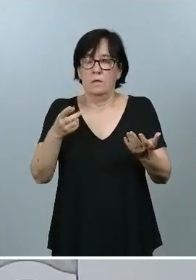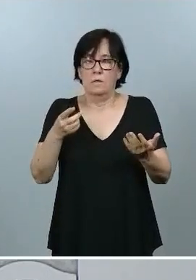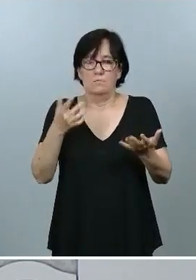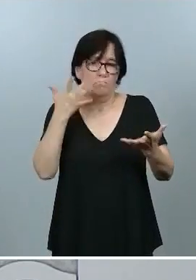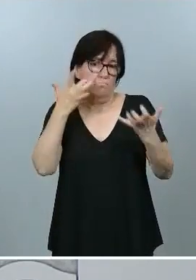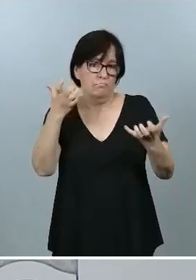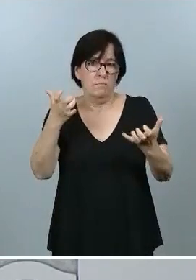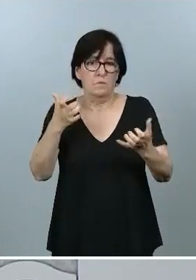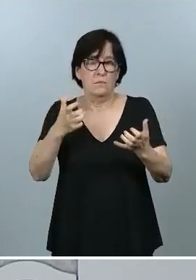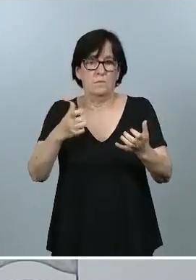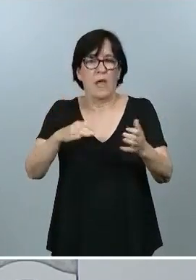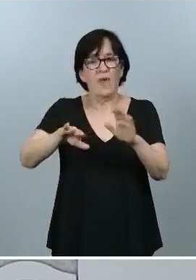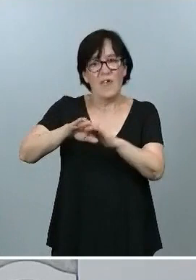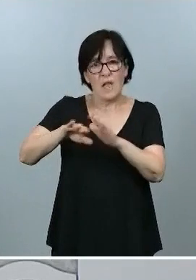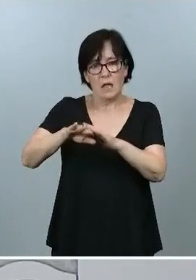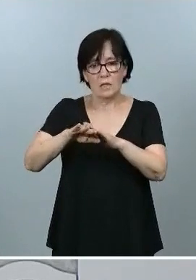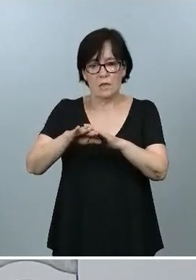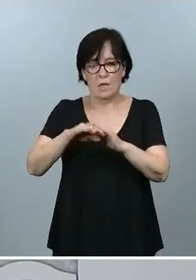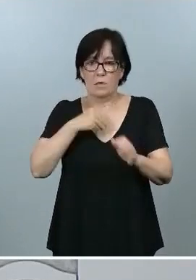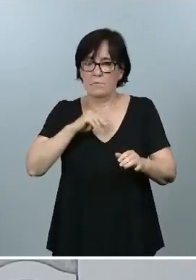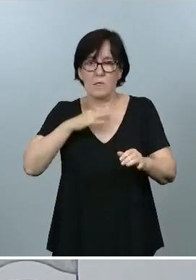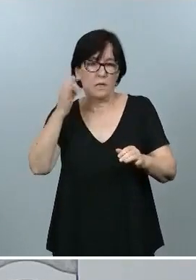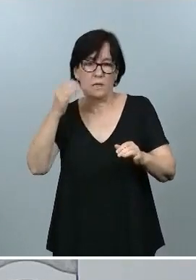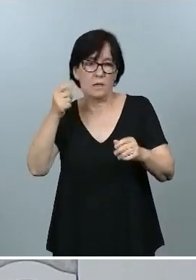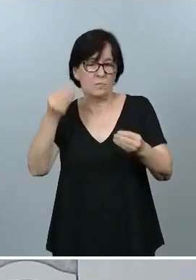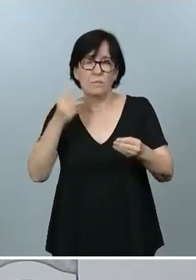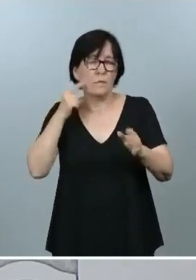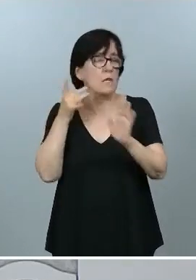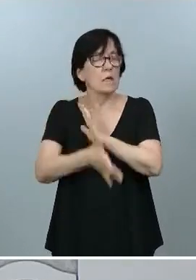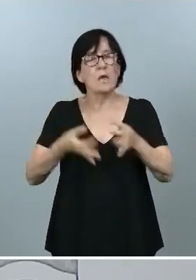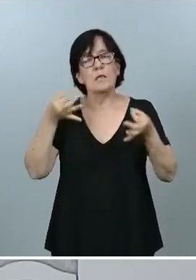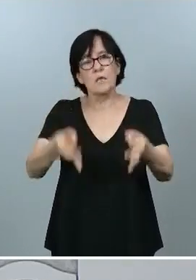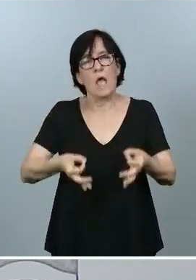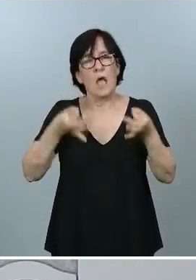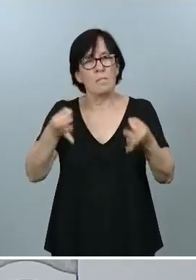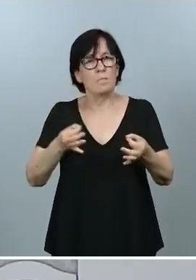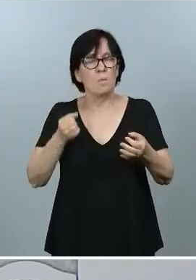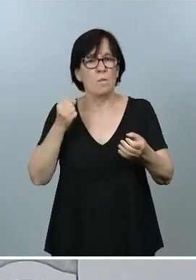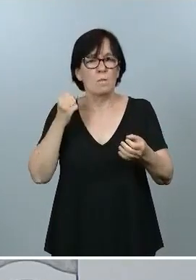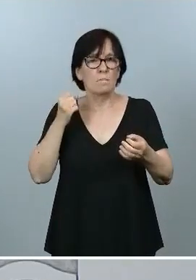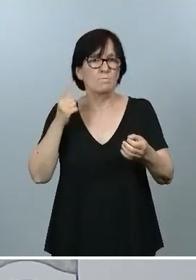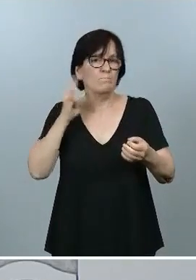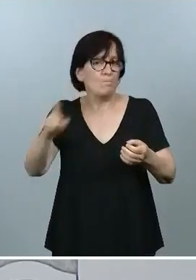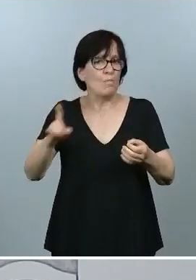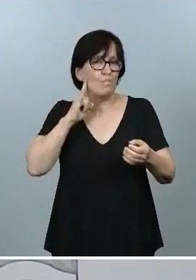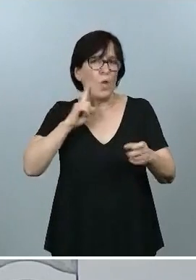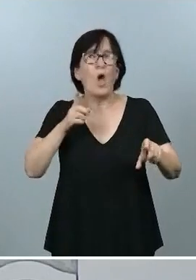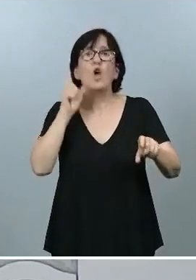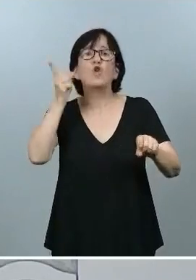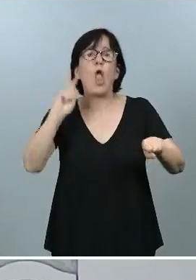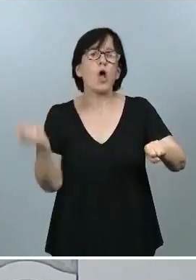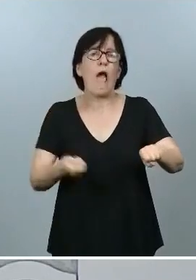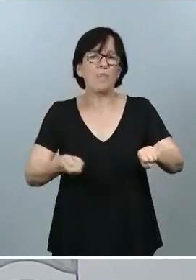derecha de este país está inmersa en permanentemente un ruido, que no solamente son las caceroladas que puedan